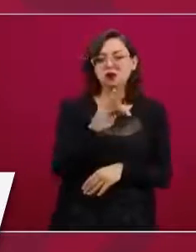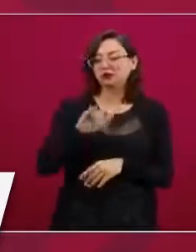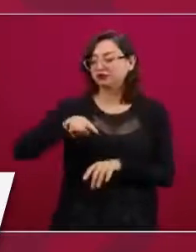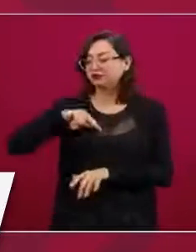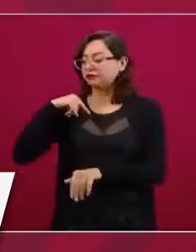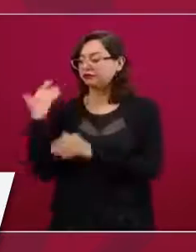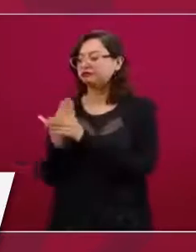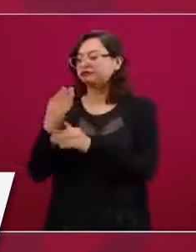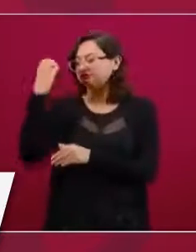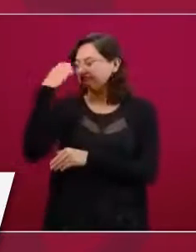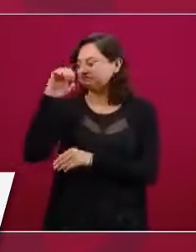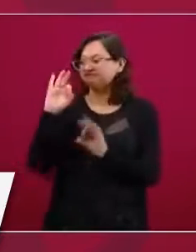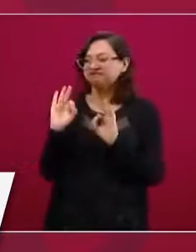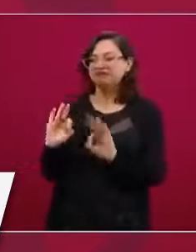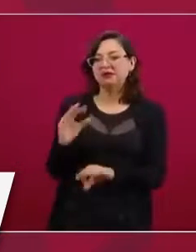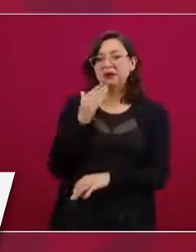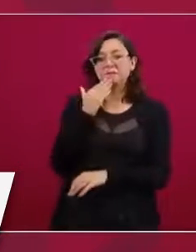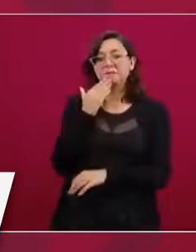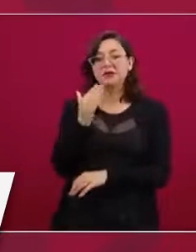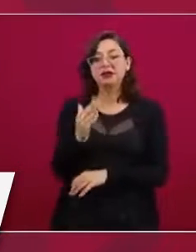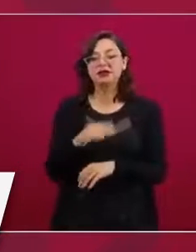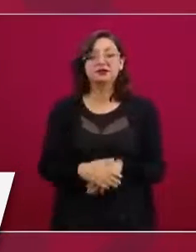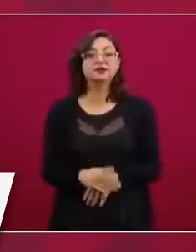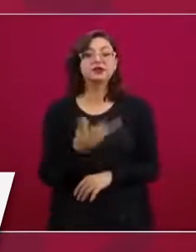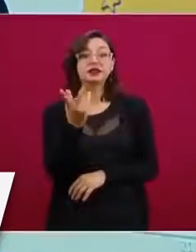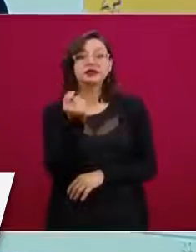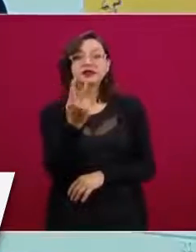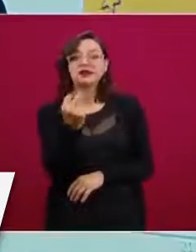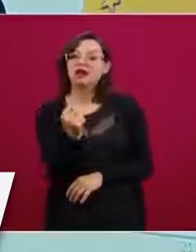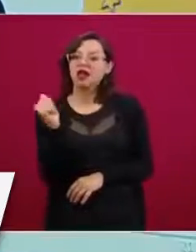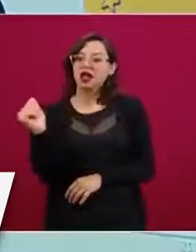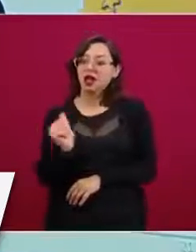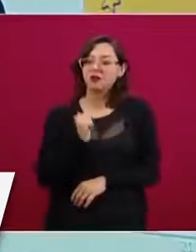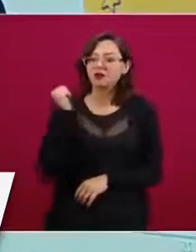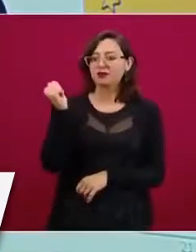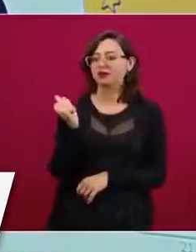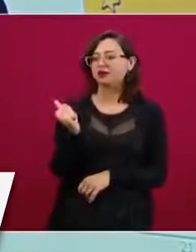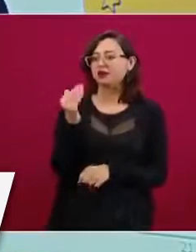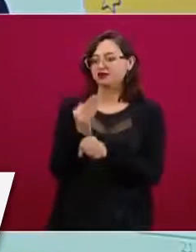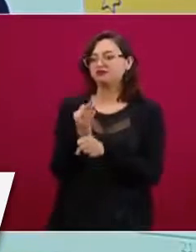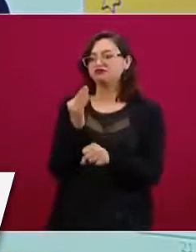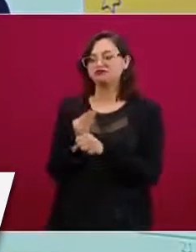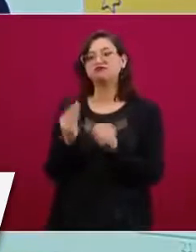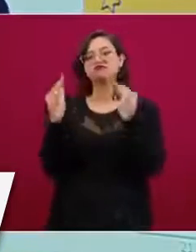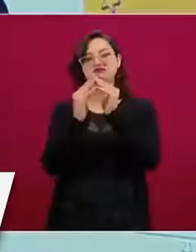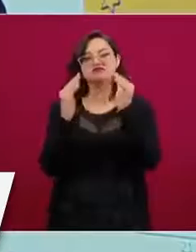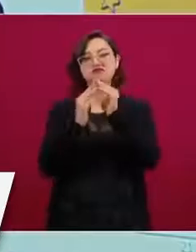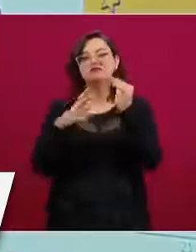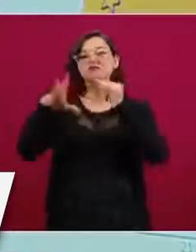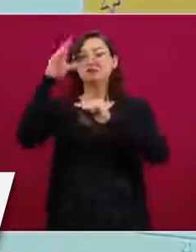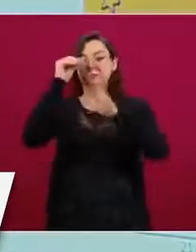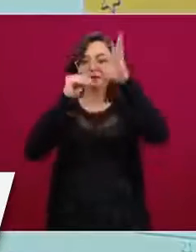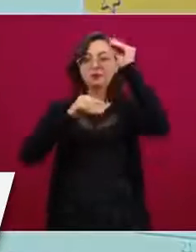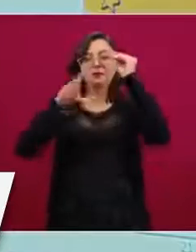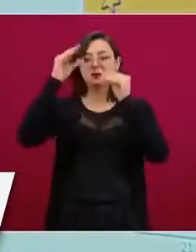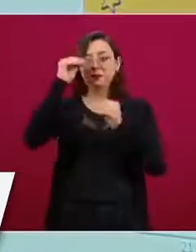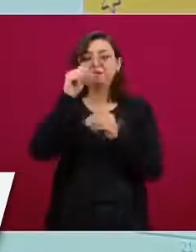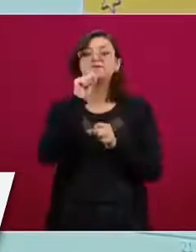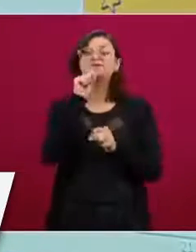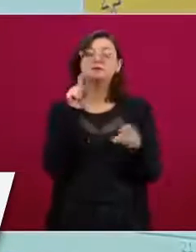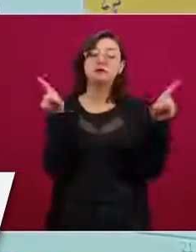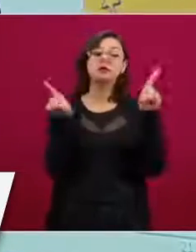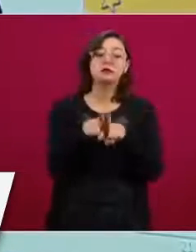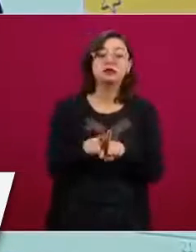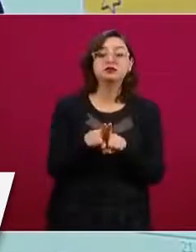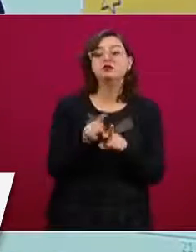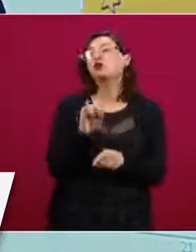muy bien. También la televisión es un apoyo para que aprendas en casa. También habrá radio educativo